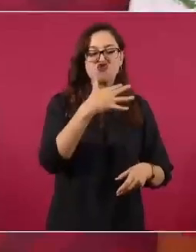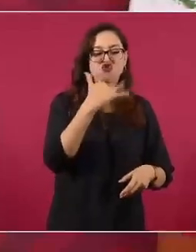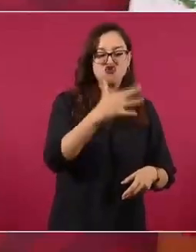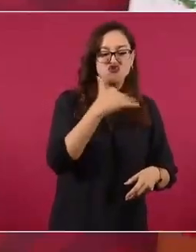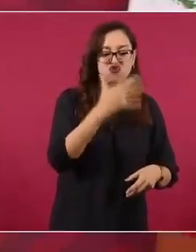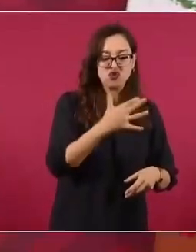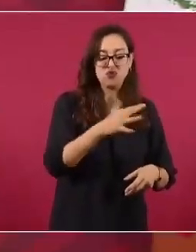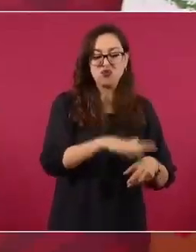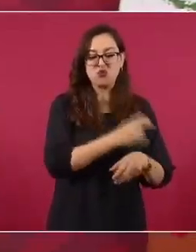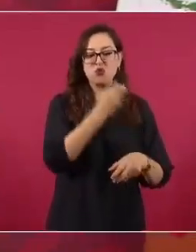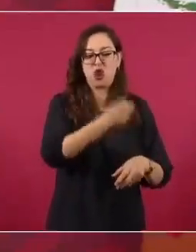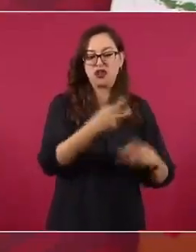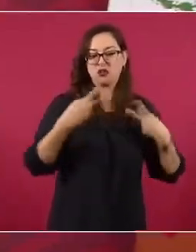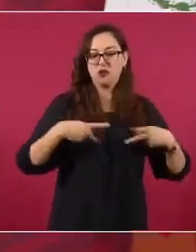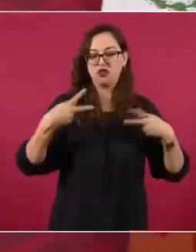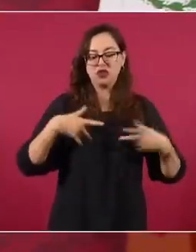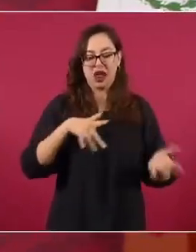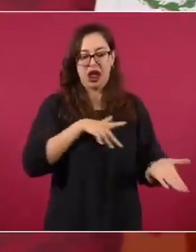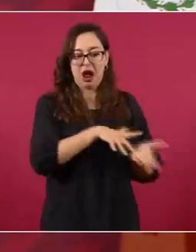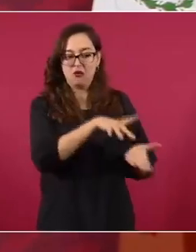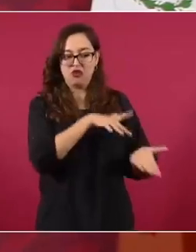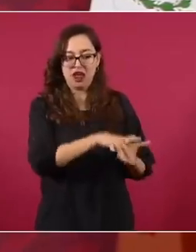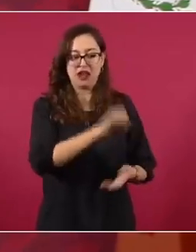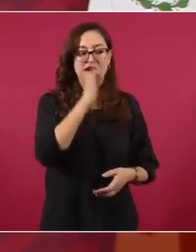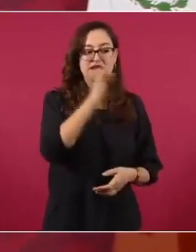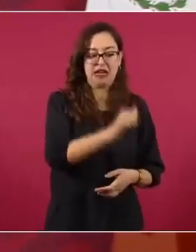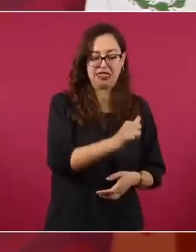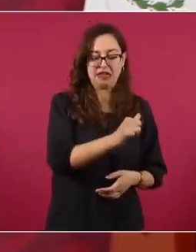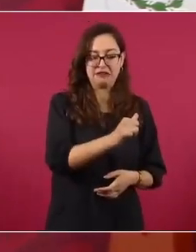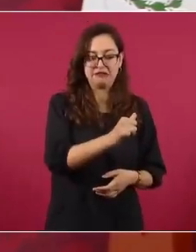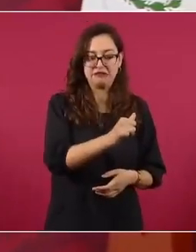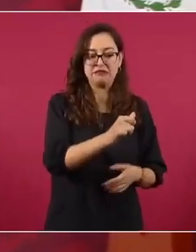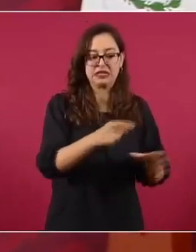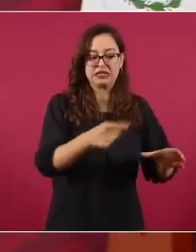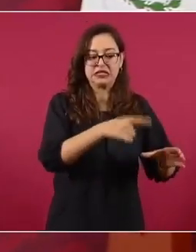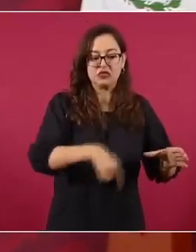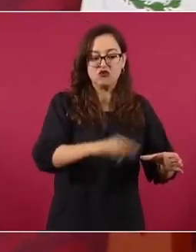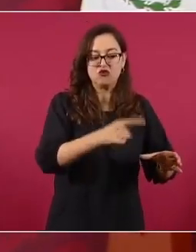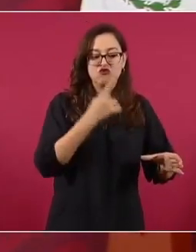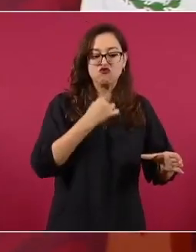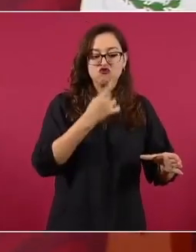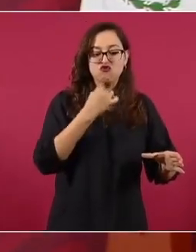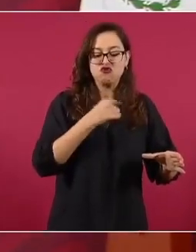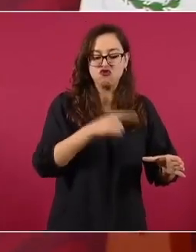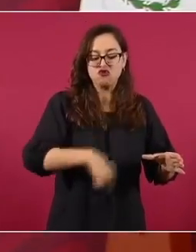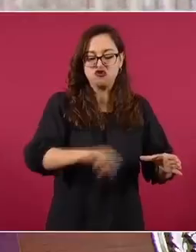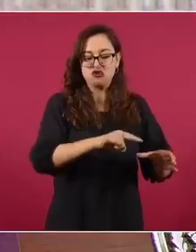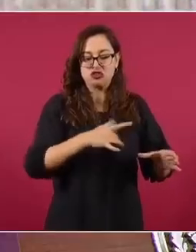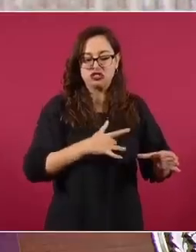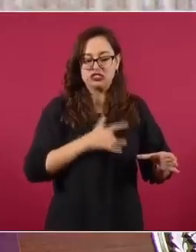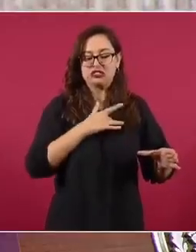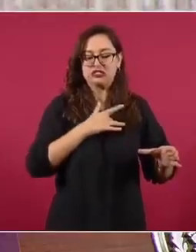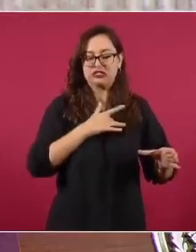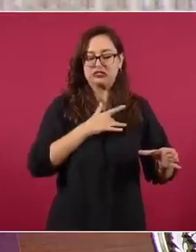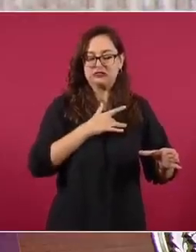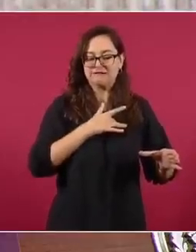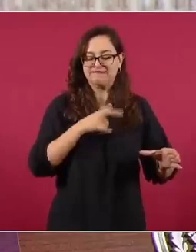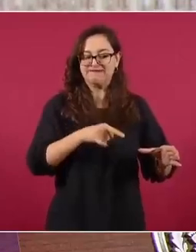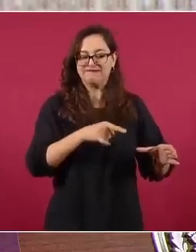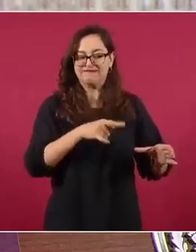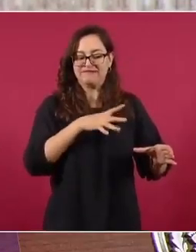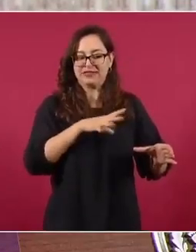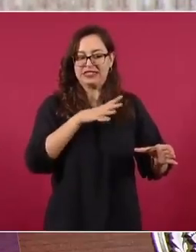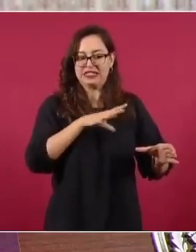se empezó a expresar en el círculo rojo y luego eso